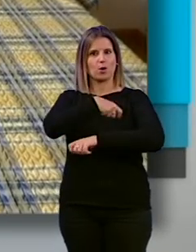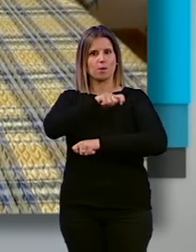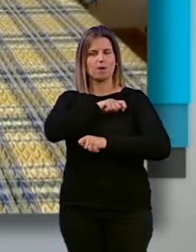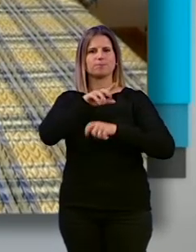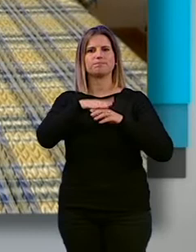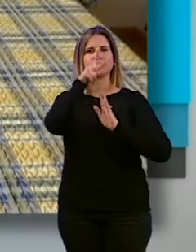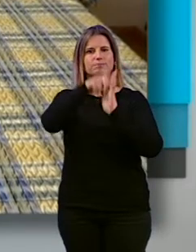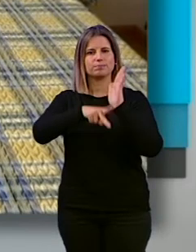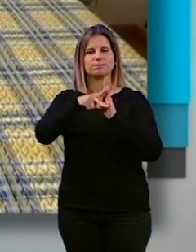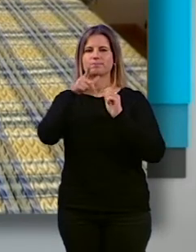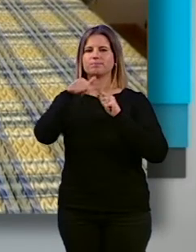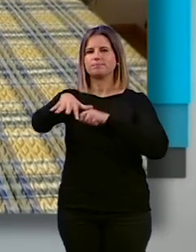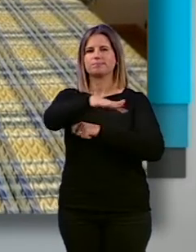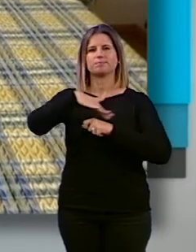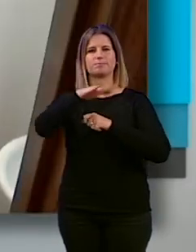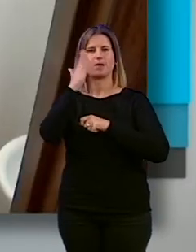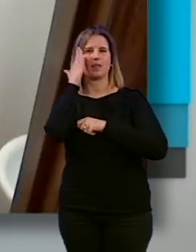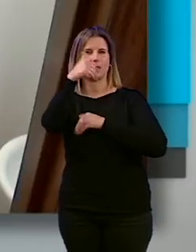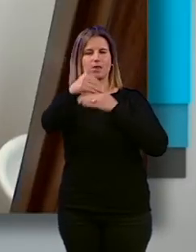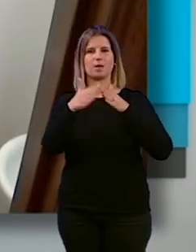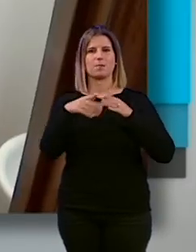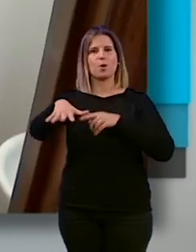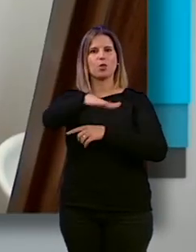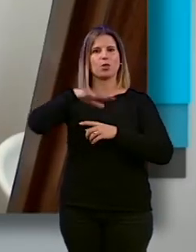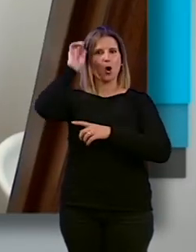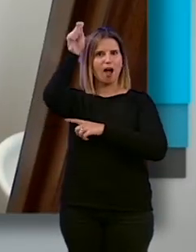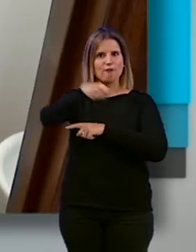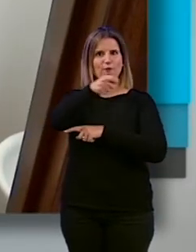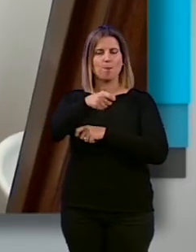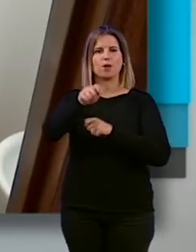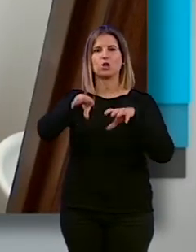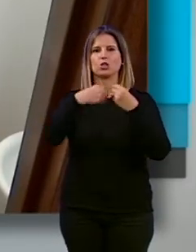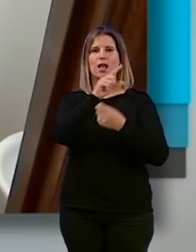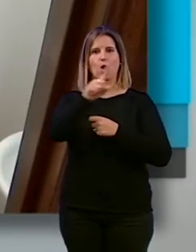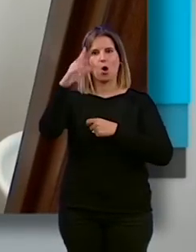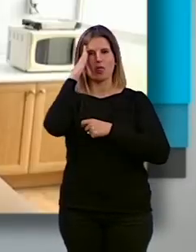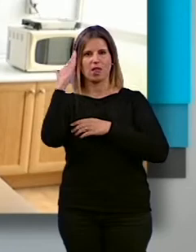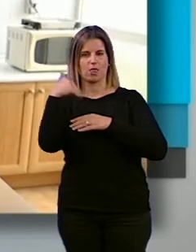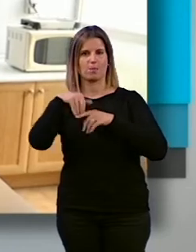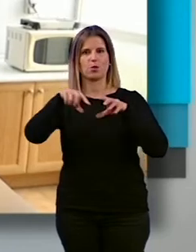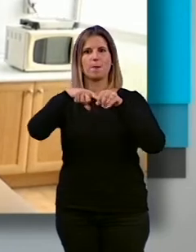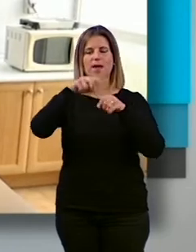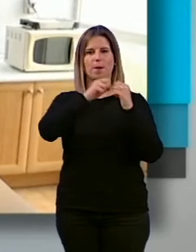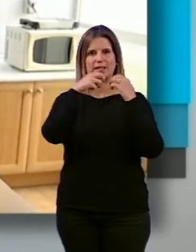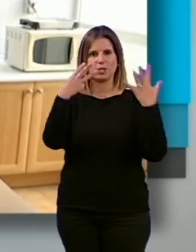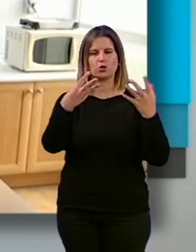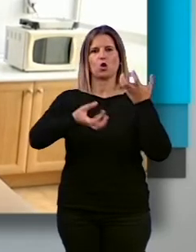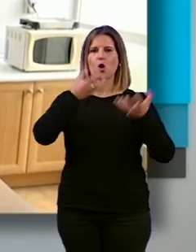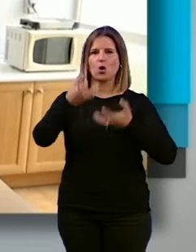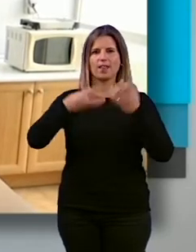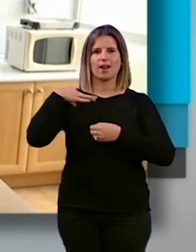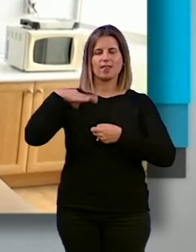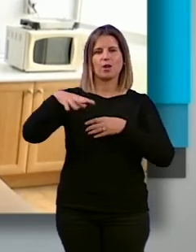unas instalaciones acondicionadas ubicadas en el Parque Norte de Bomberos que cuentan con 11 dormitorios con 28 plazas, aseos, cocina, zonas